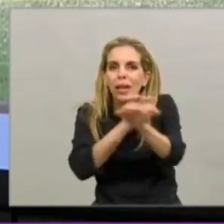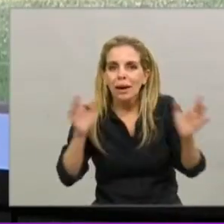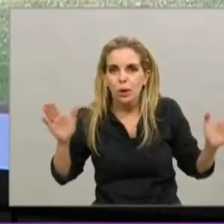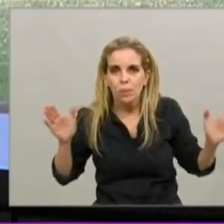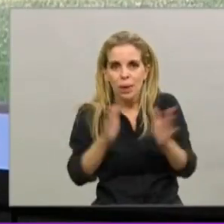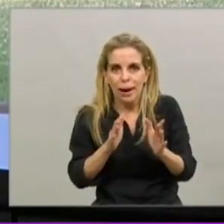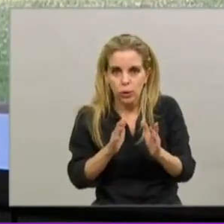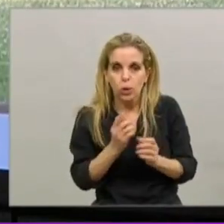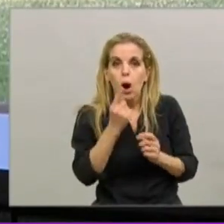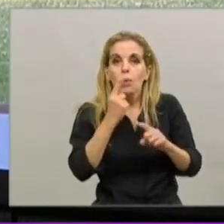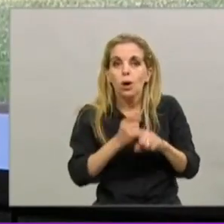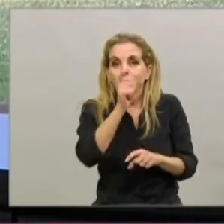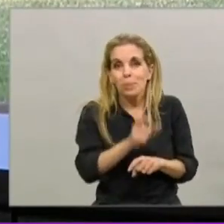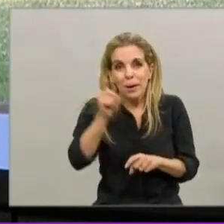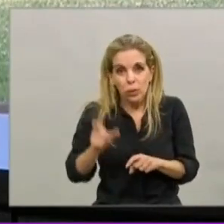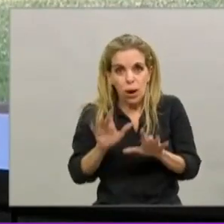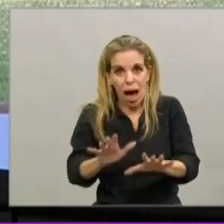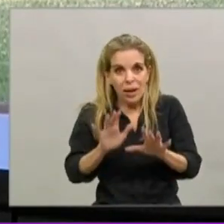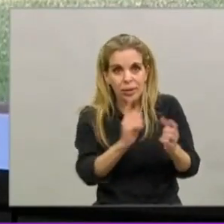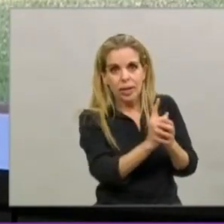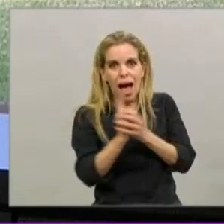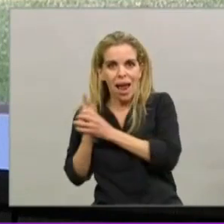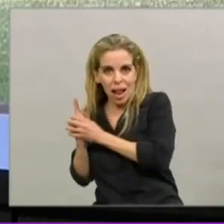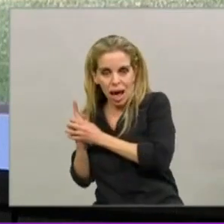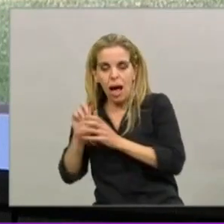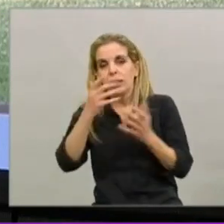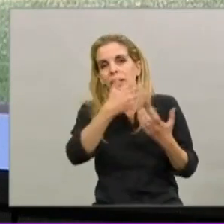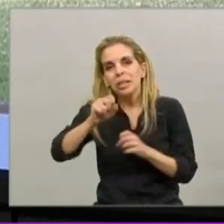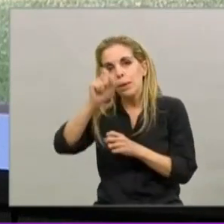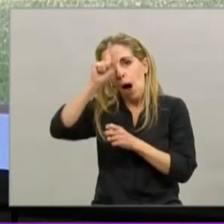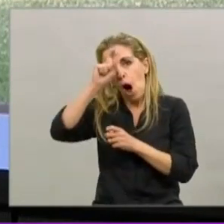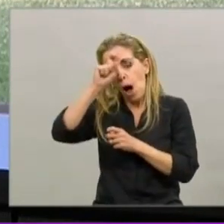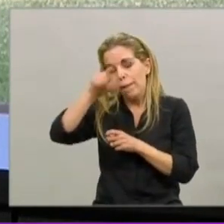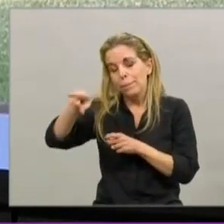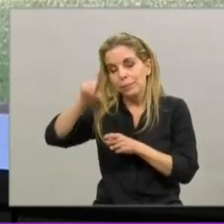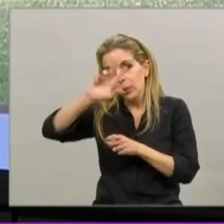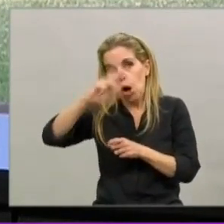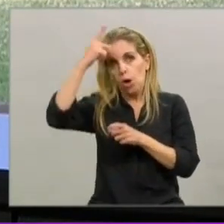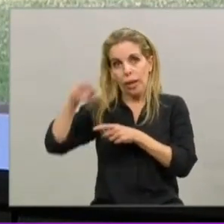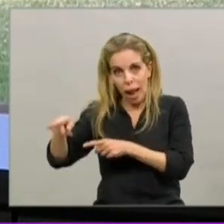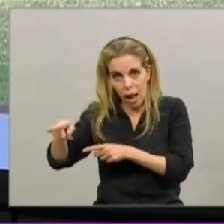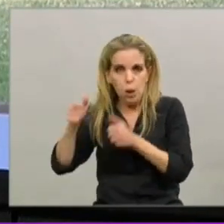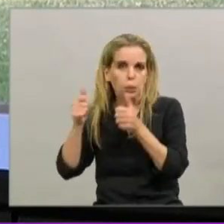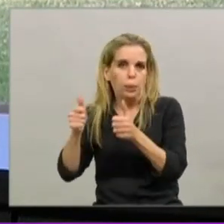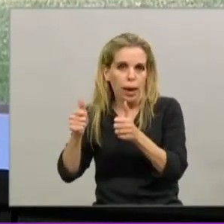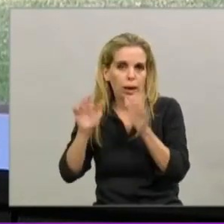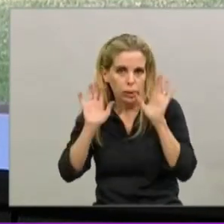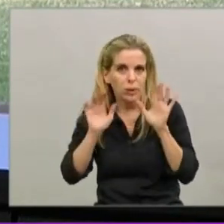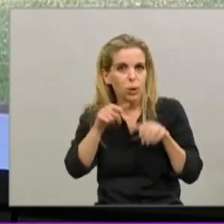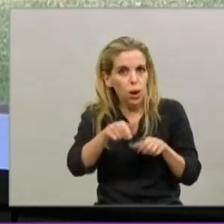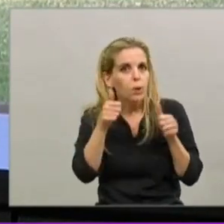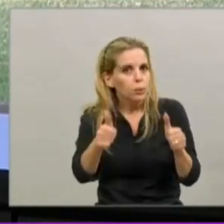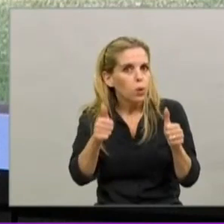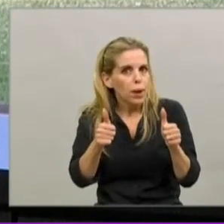personas que aislamos es una menos que está en la calle contagiando. Esto funcionó muy, muy exitosamente en los barrios vulnerables.